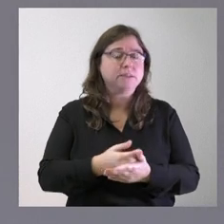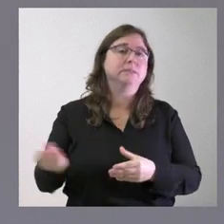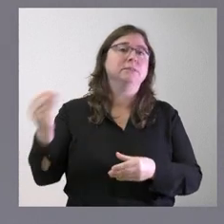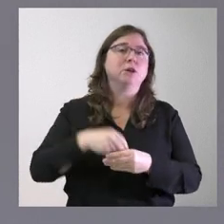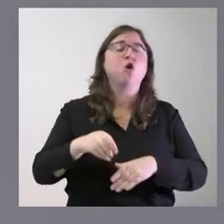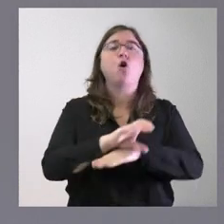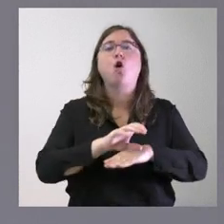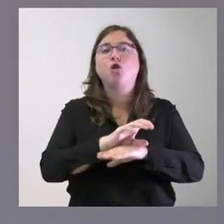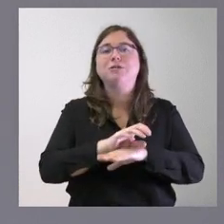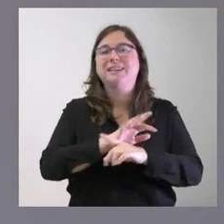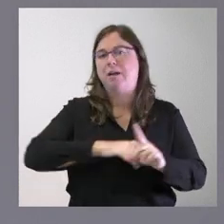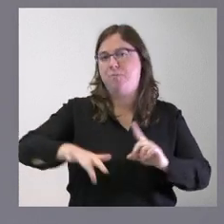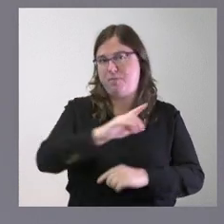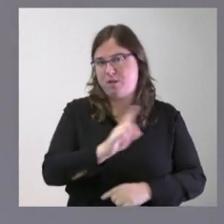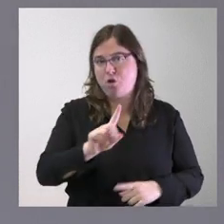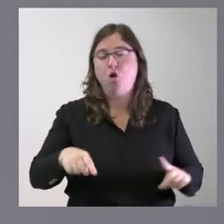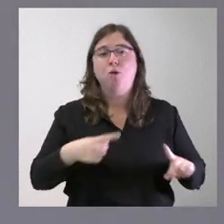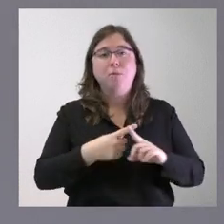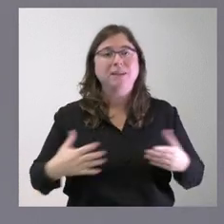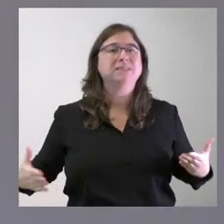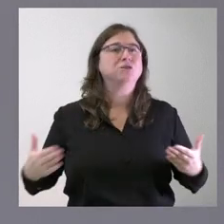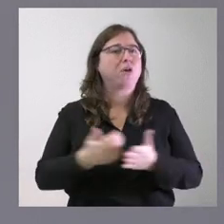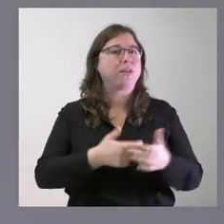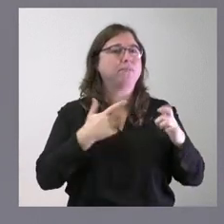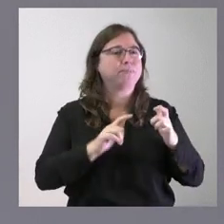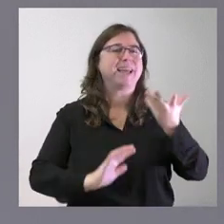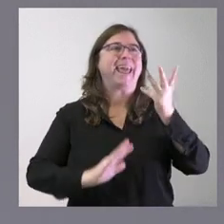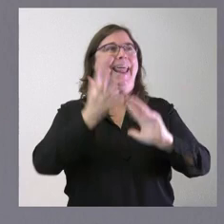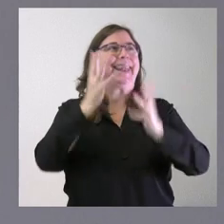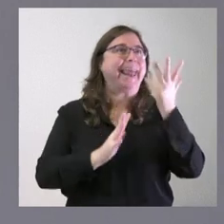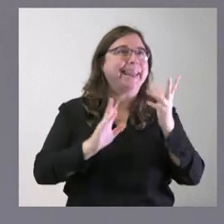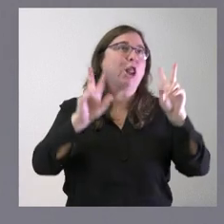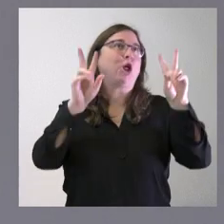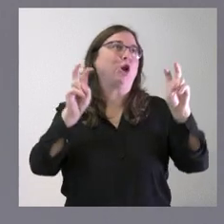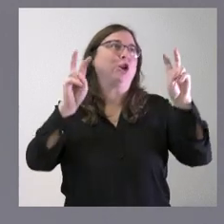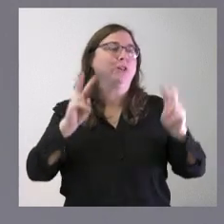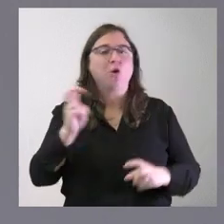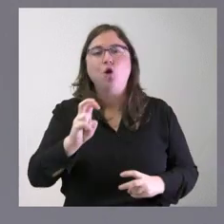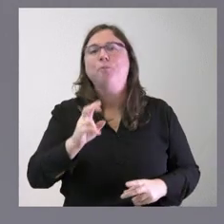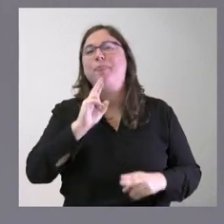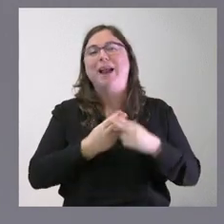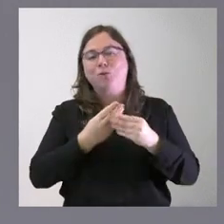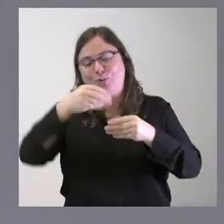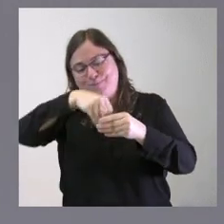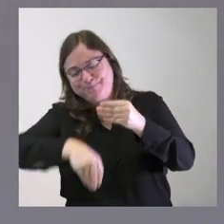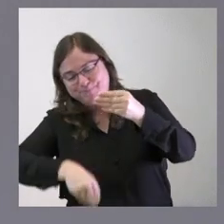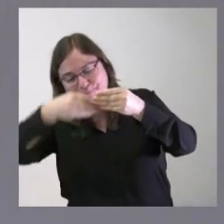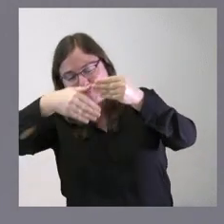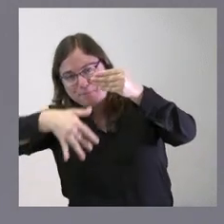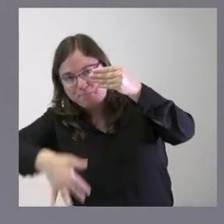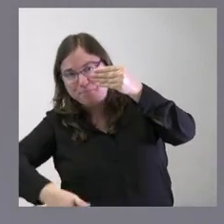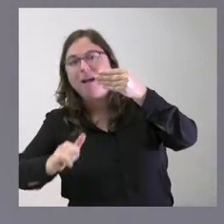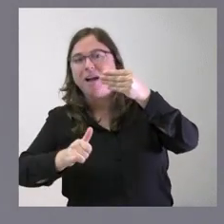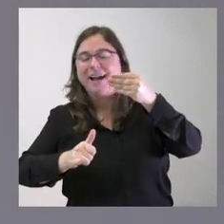consejería de medio ambiente y no todas están bajo un capítulo que se llame incendio restauración como consecuencia de incendios sino el conjunto de actuaciones de